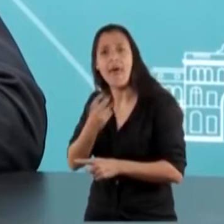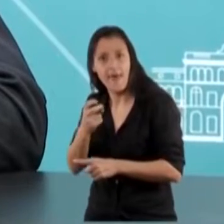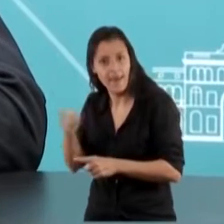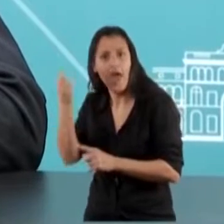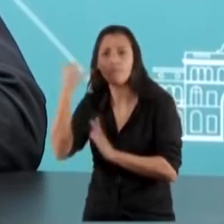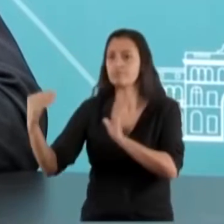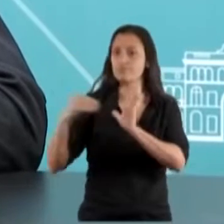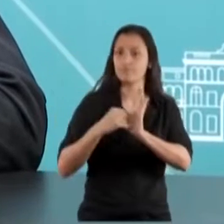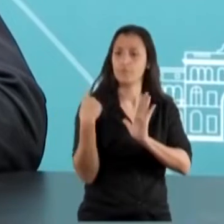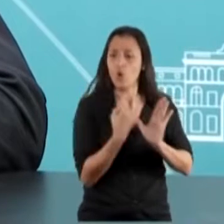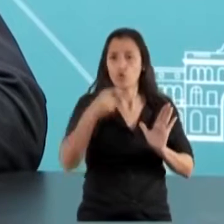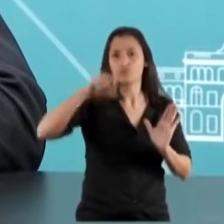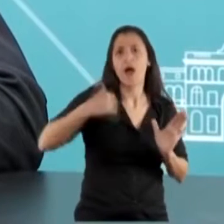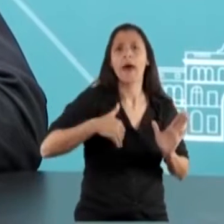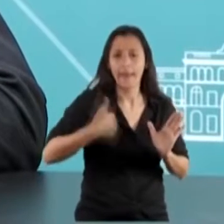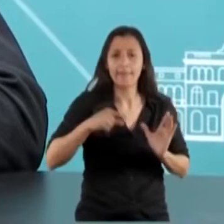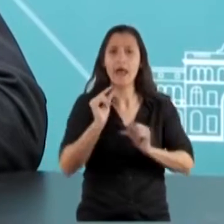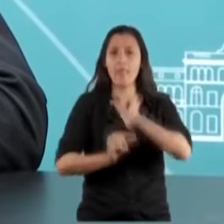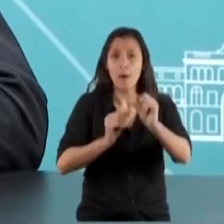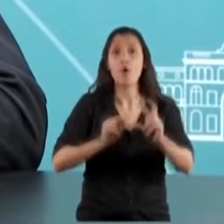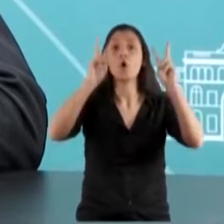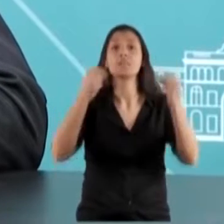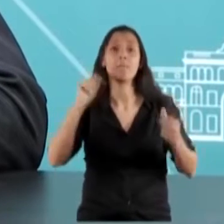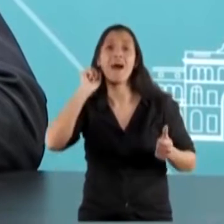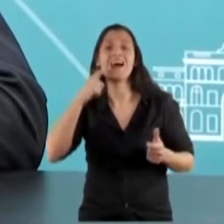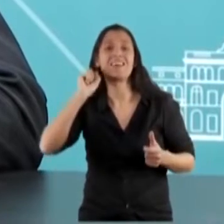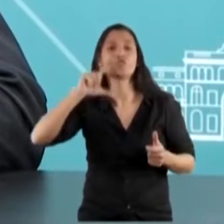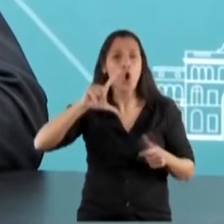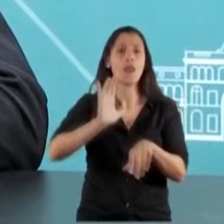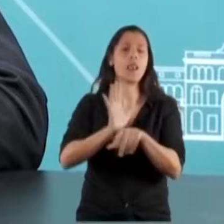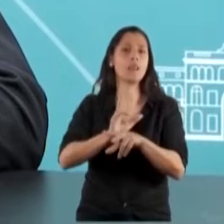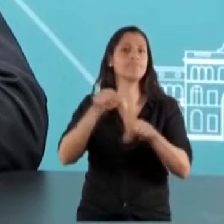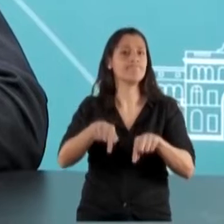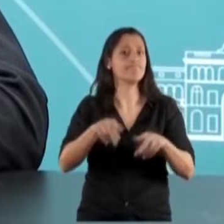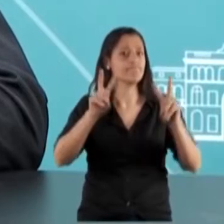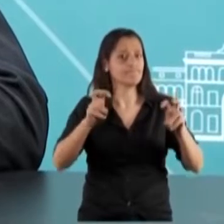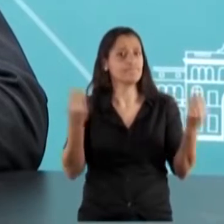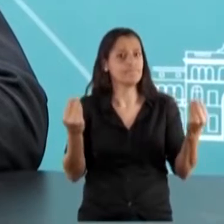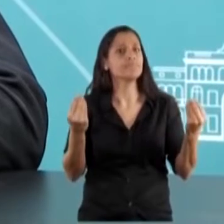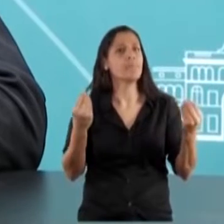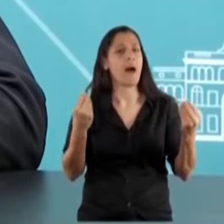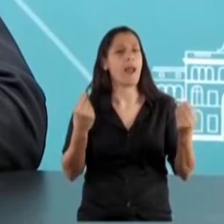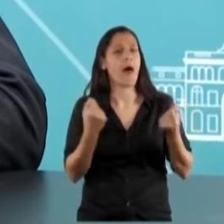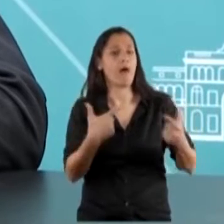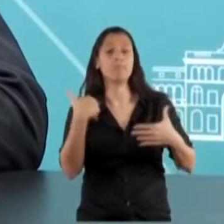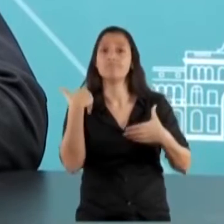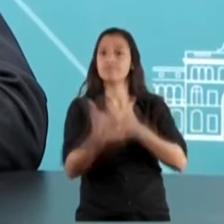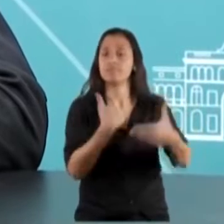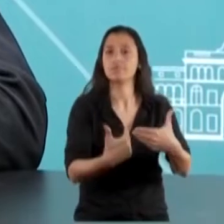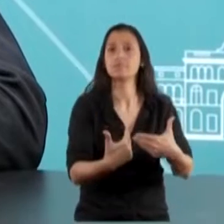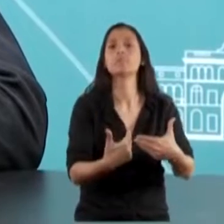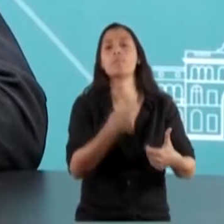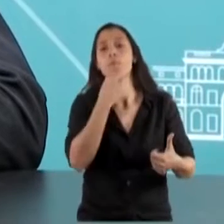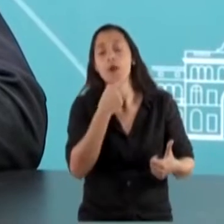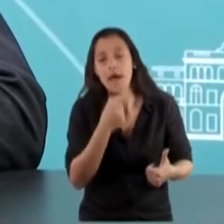agenda que la Argentina está desplegando de combustibles vinculados al desarrollo verde, como puede ser